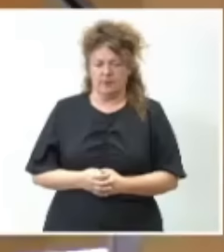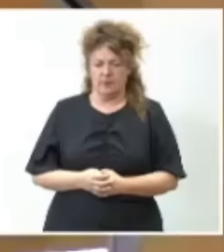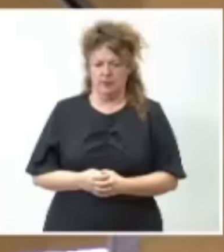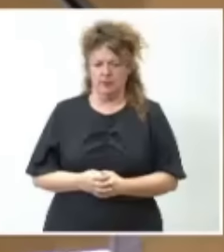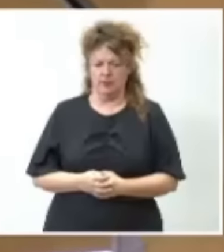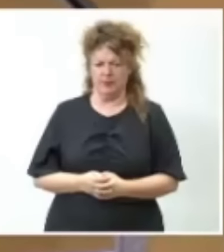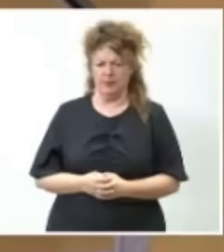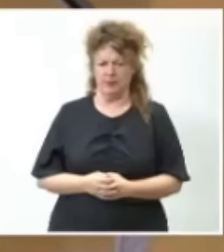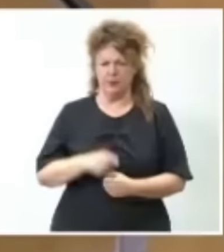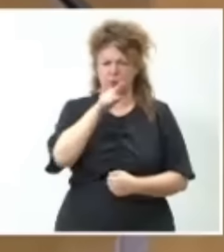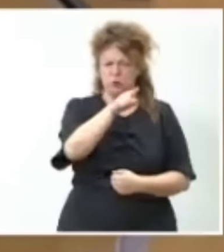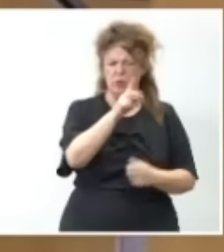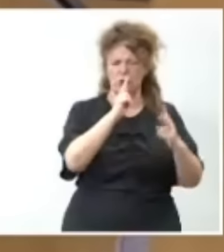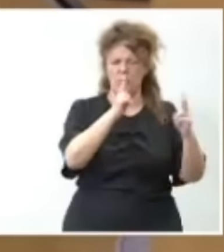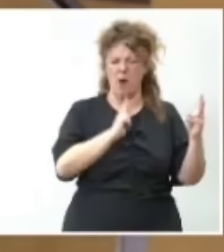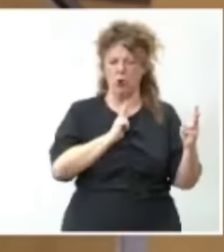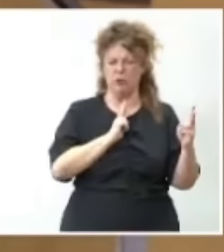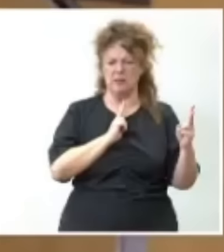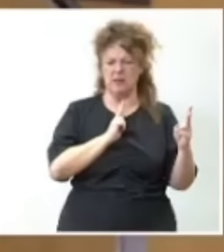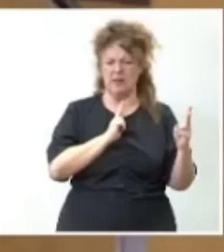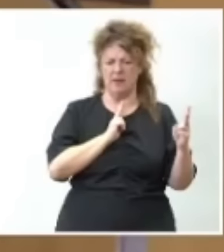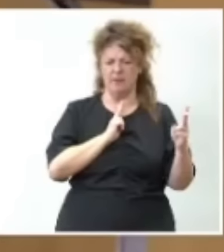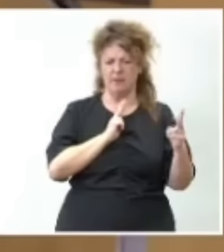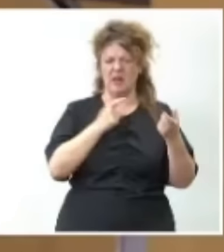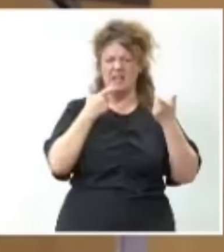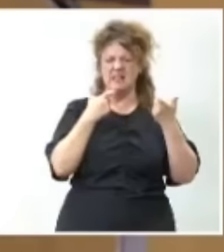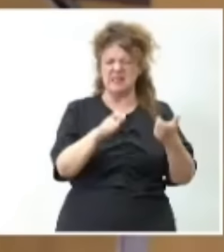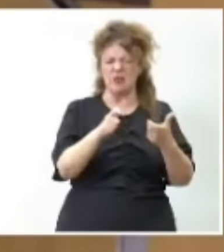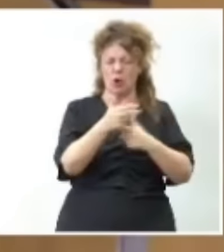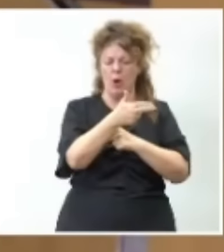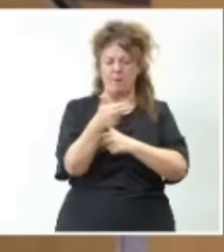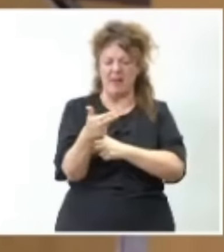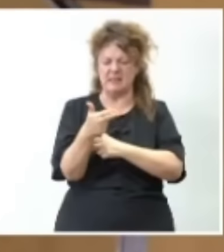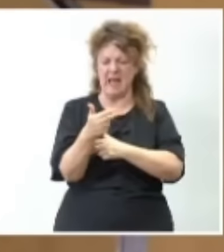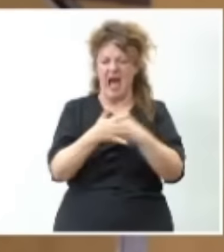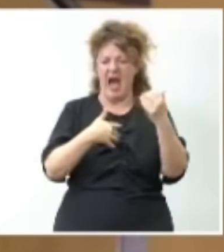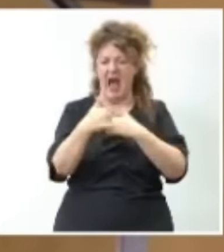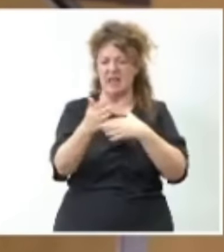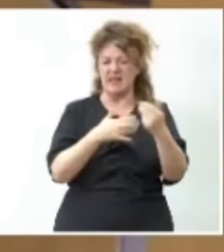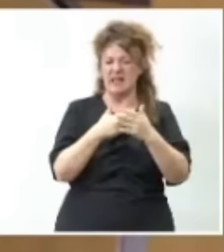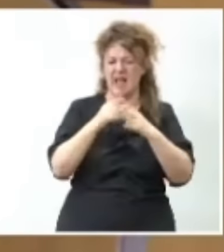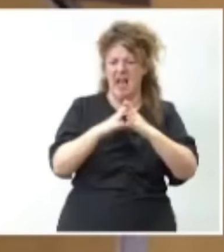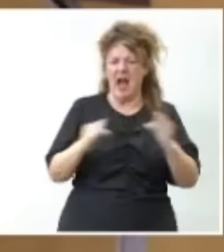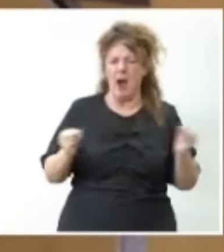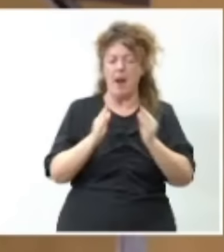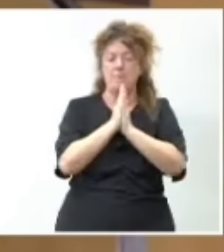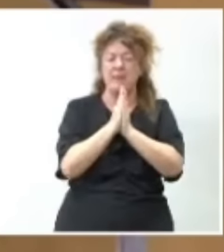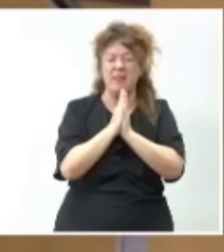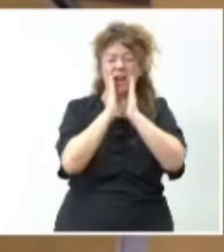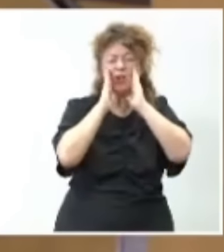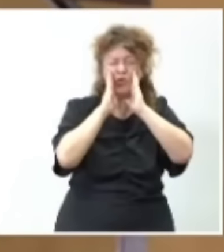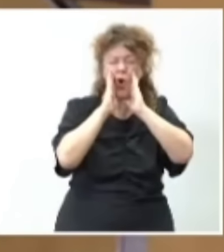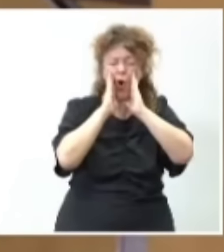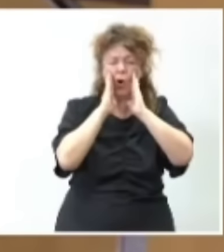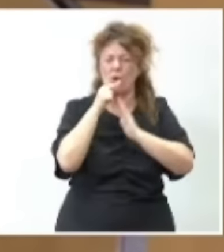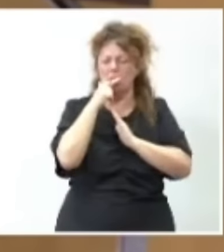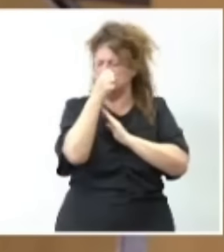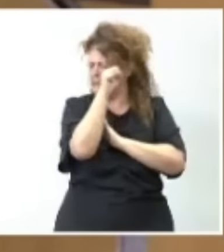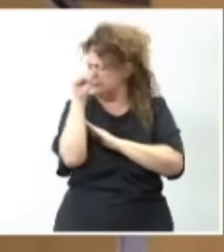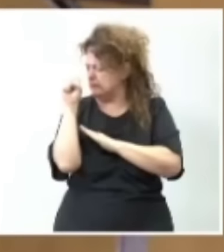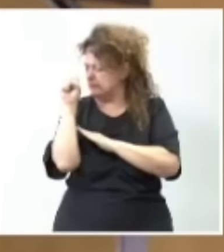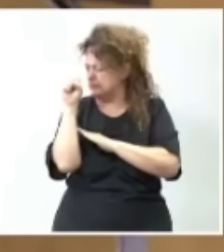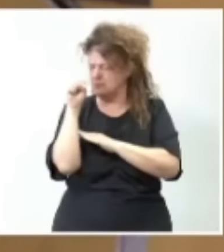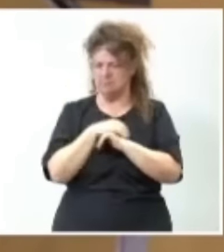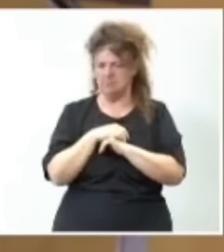No me ha contestado usted, señor ministro. El sector de la pesca artesanal en Andalucía pide socorro y usted no deja de mirar para otro